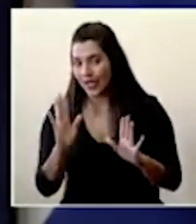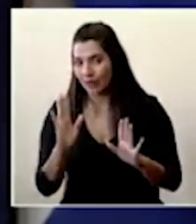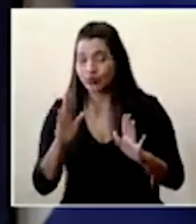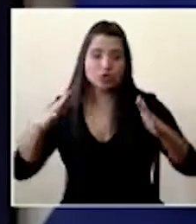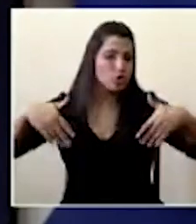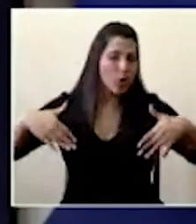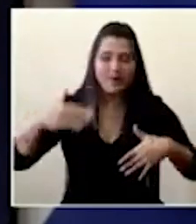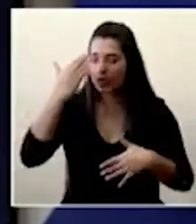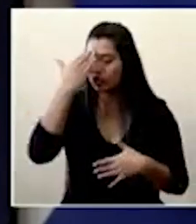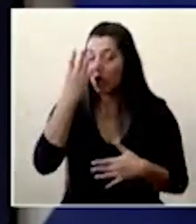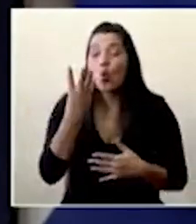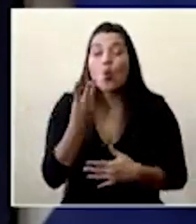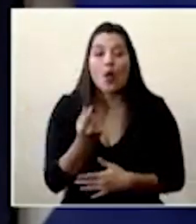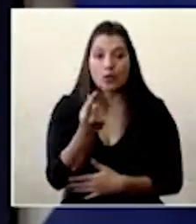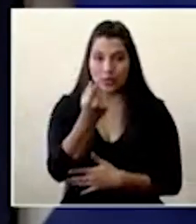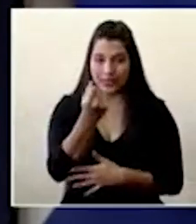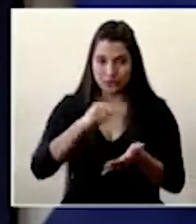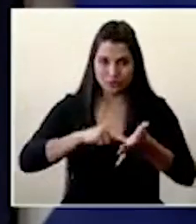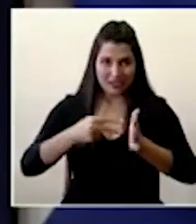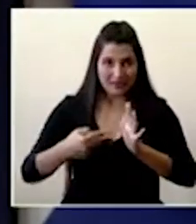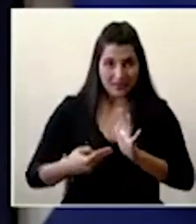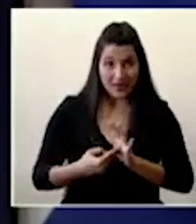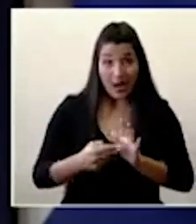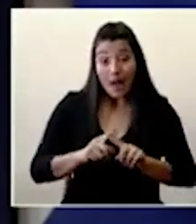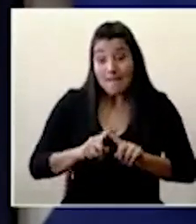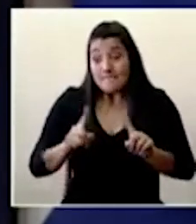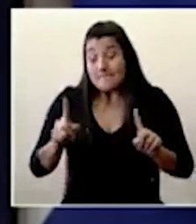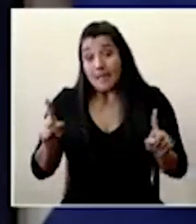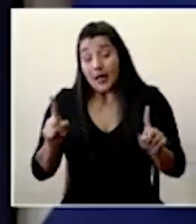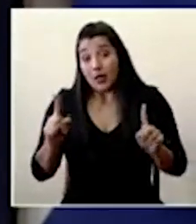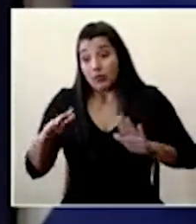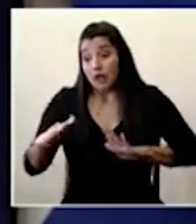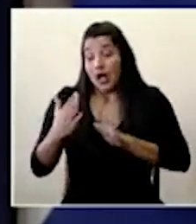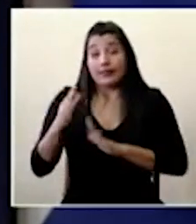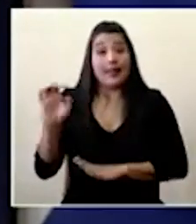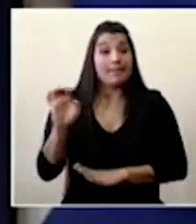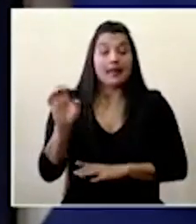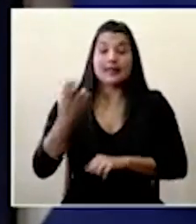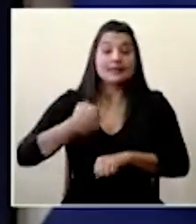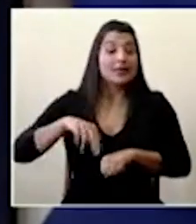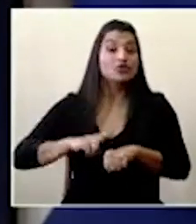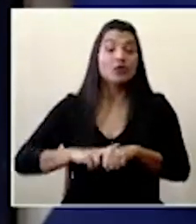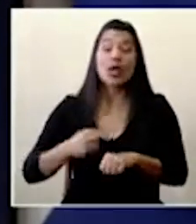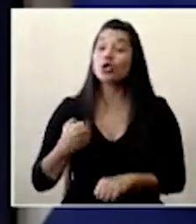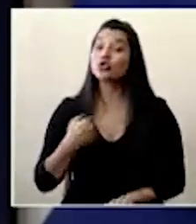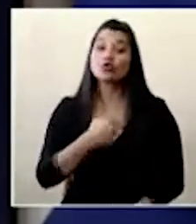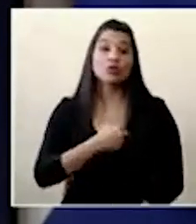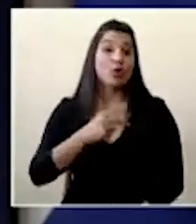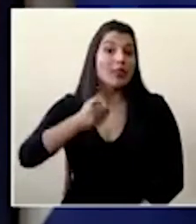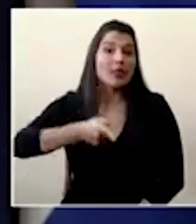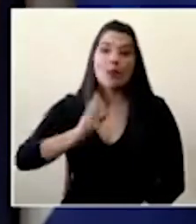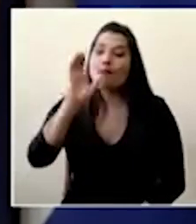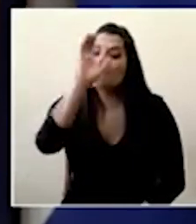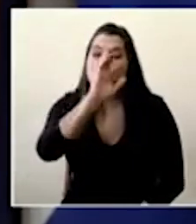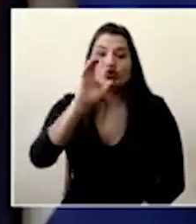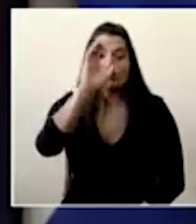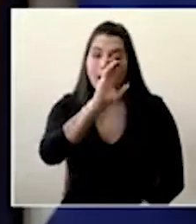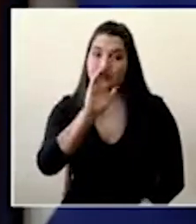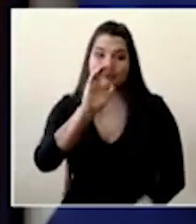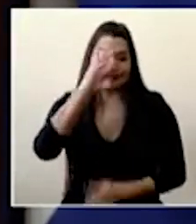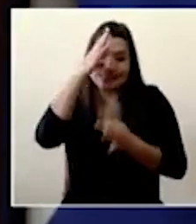costaría en este momento pero ante una emergencia nacional tenemos que buscar medidas